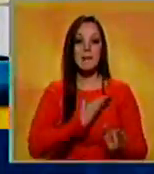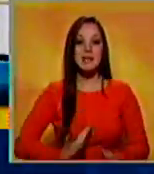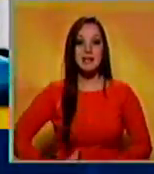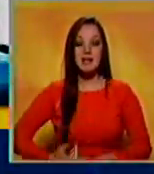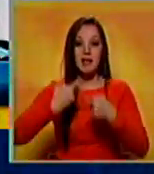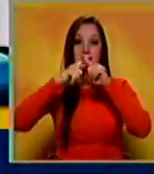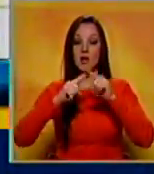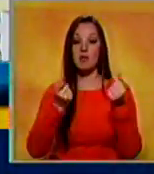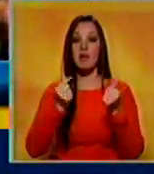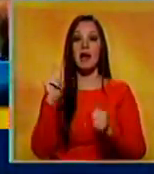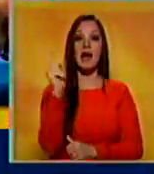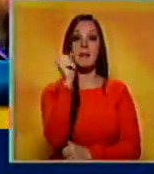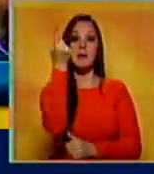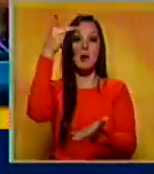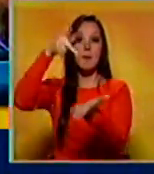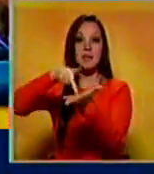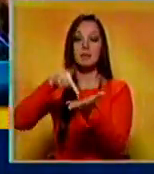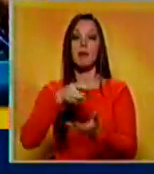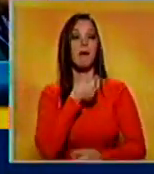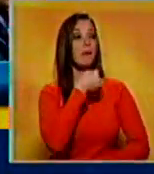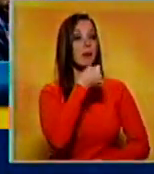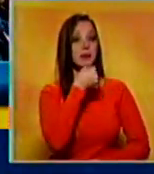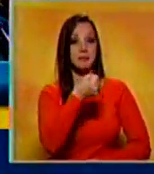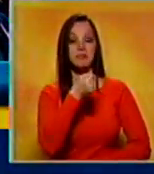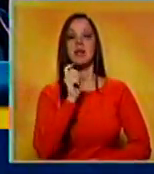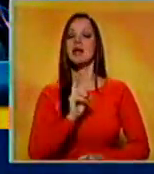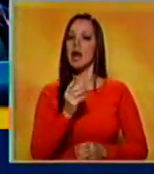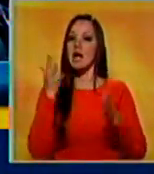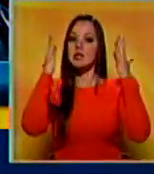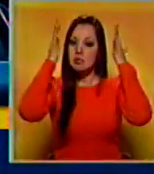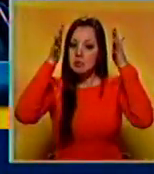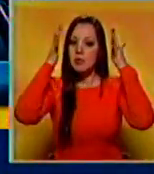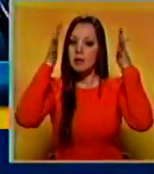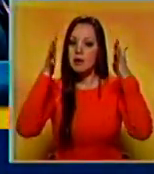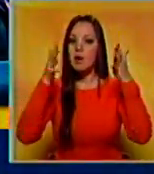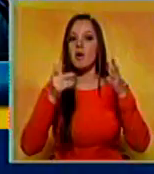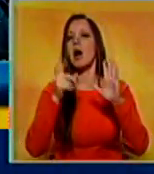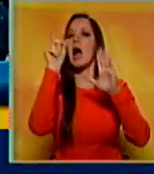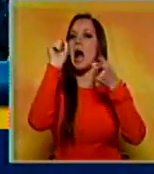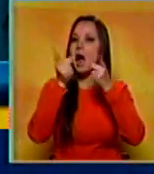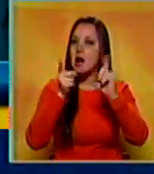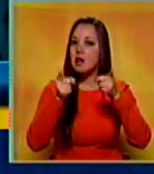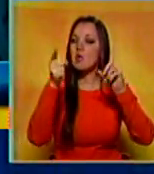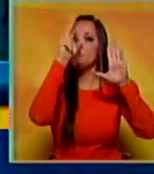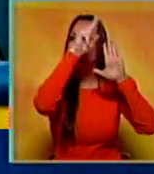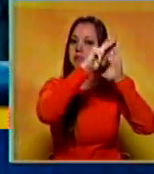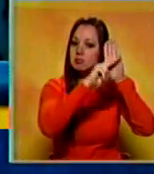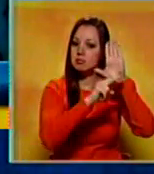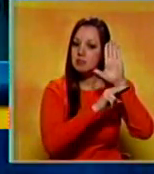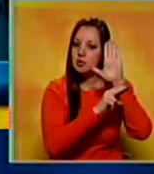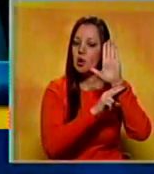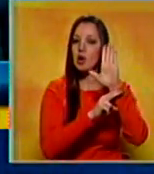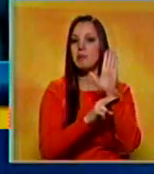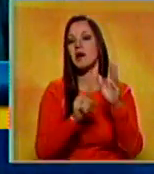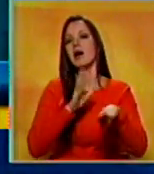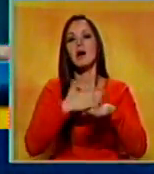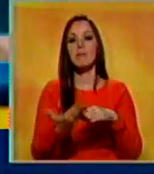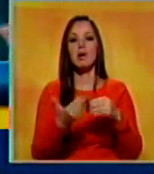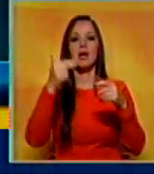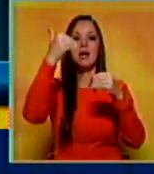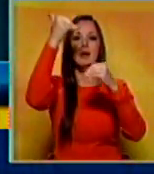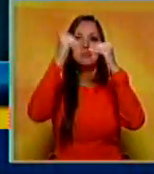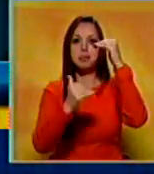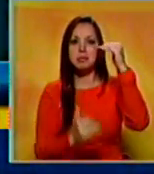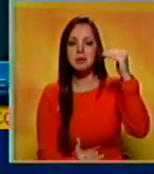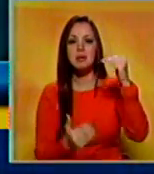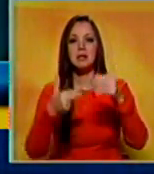primero en intervenir, quien sugirió aplicar algunas medidas para superar los desequilibrios ocasionados por la caída del precio del petróleo. Hay que